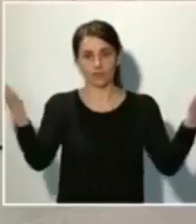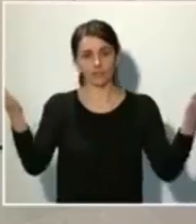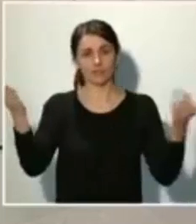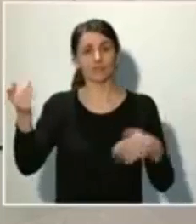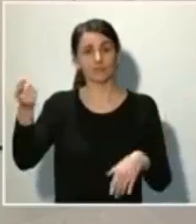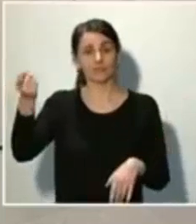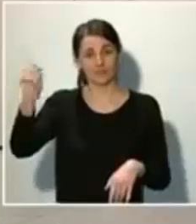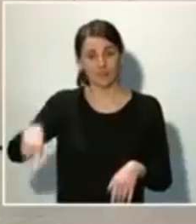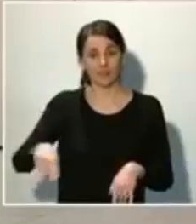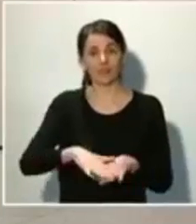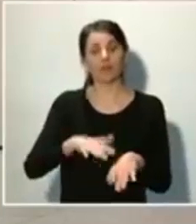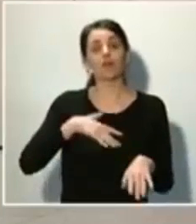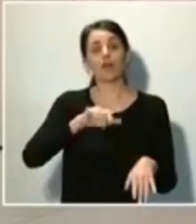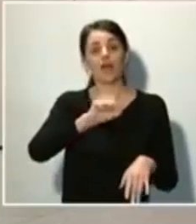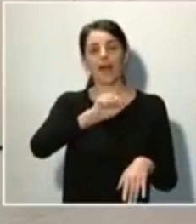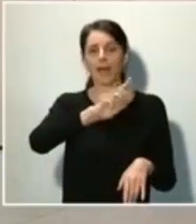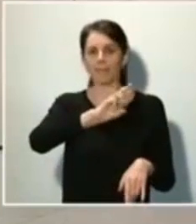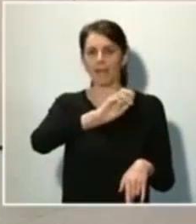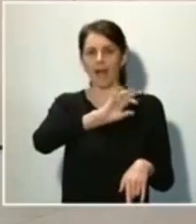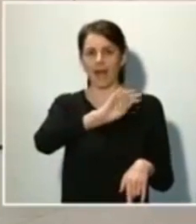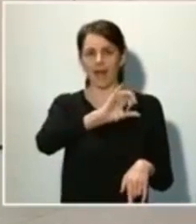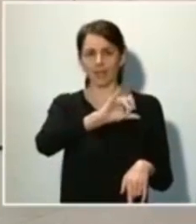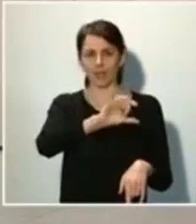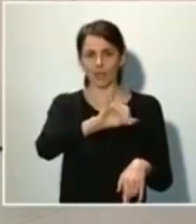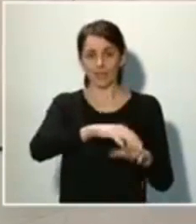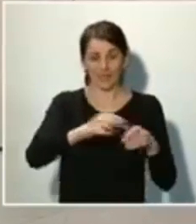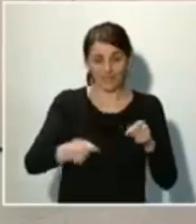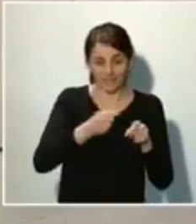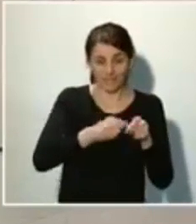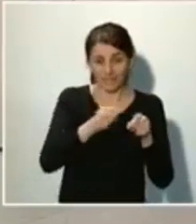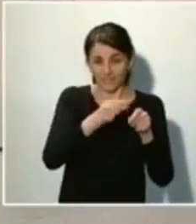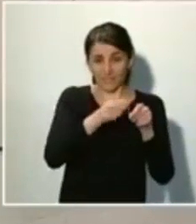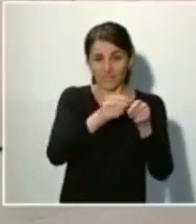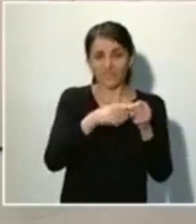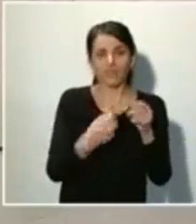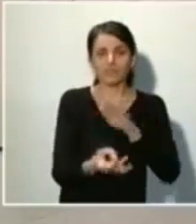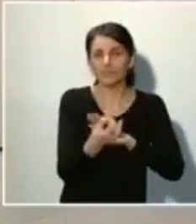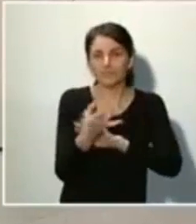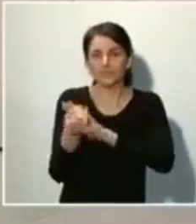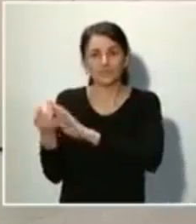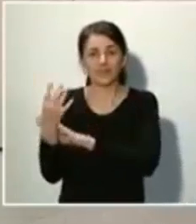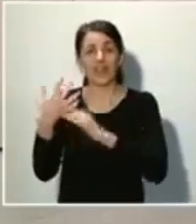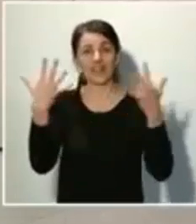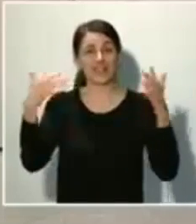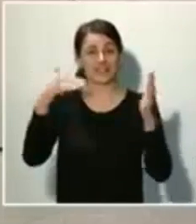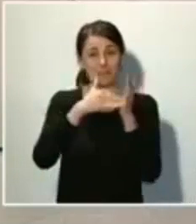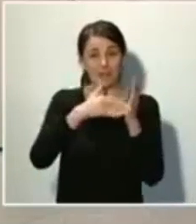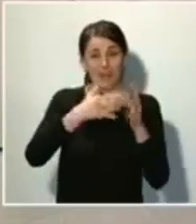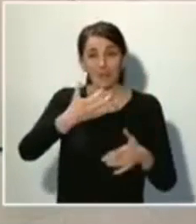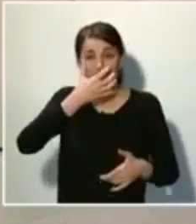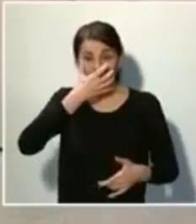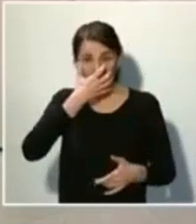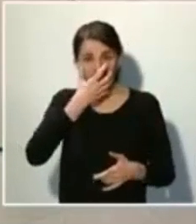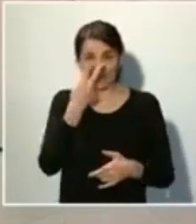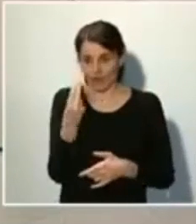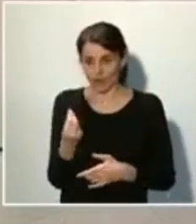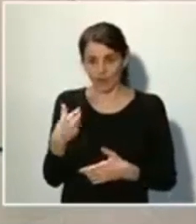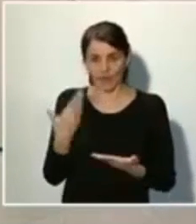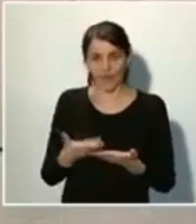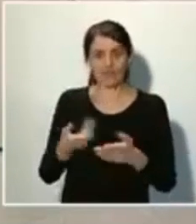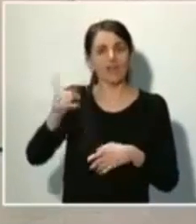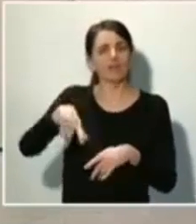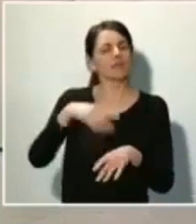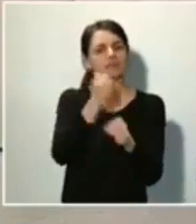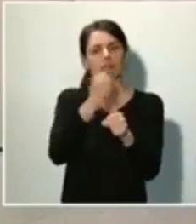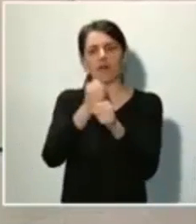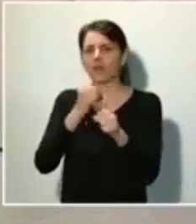Petrer que han tejido de manera altruista 10.000 mascarillas en dos días, a todos los trabajadores y trabajadoras de la alimentación, la logística, la seguridad